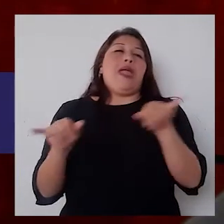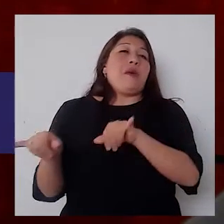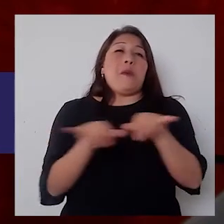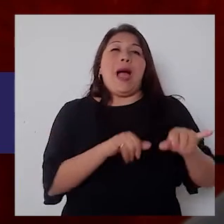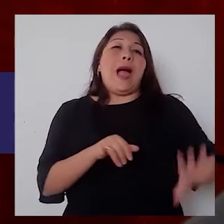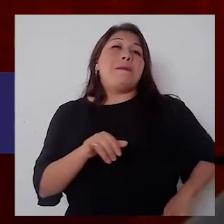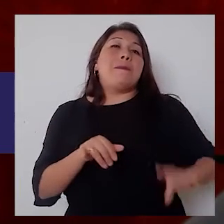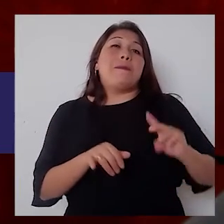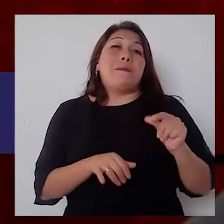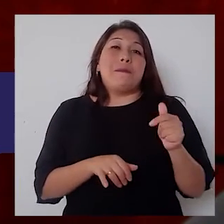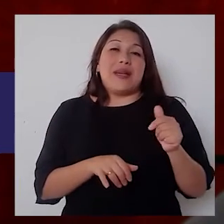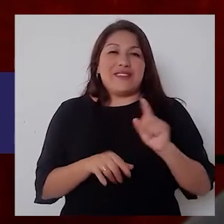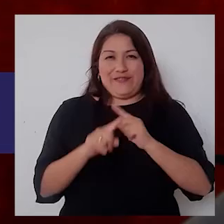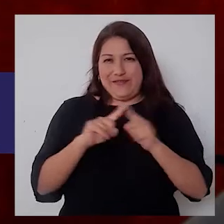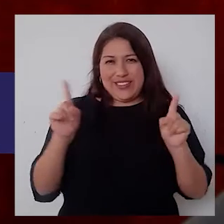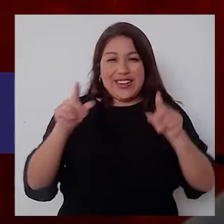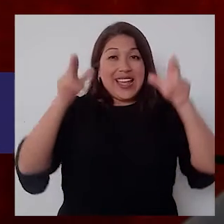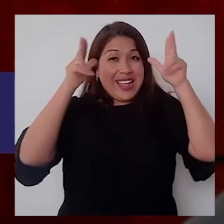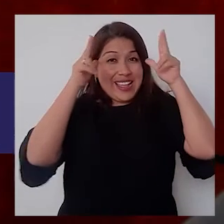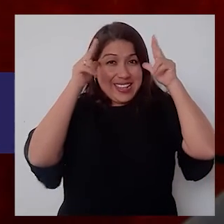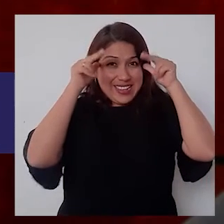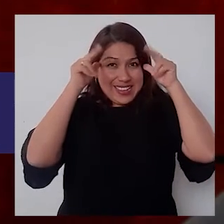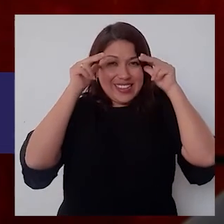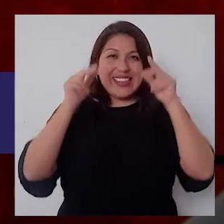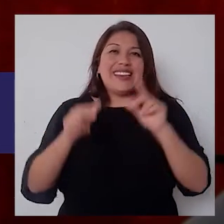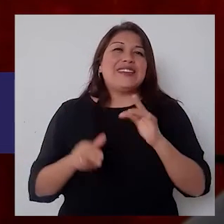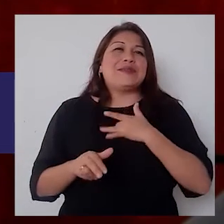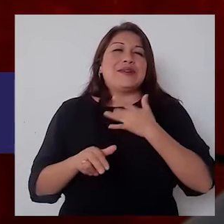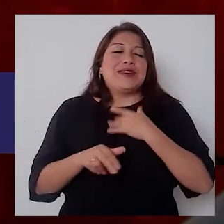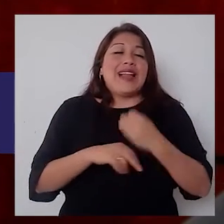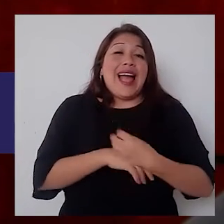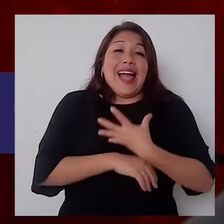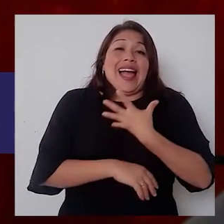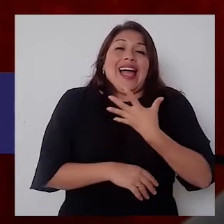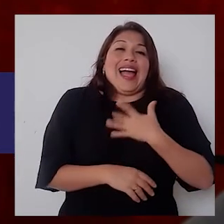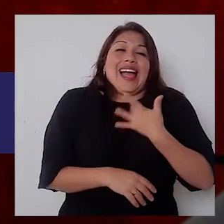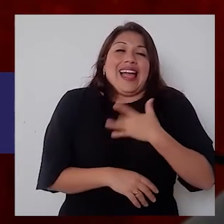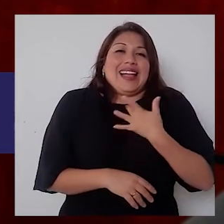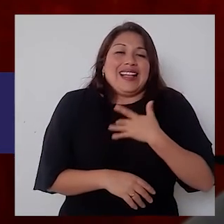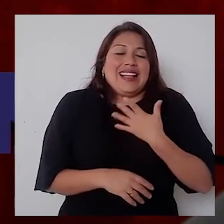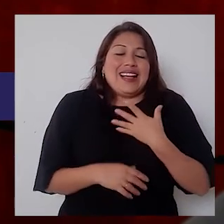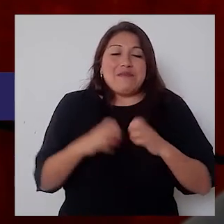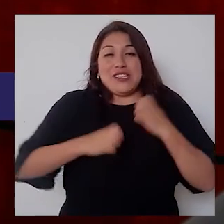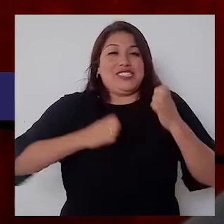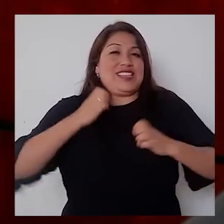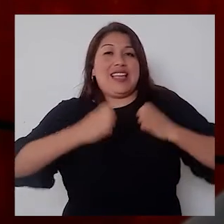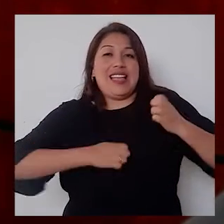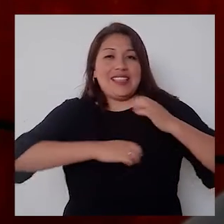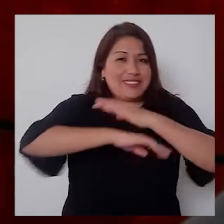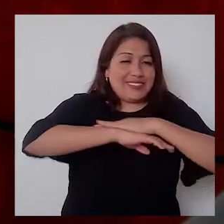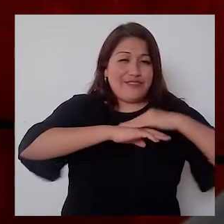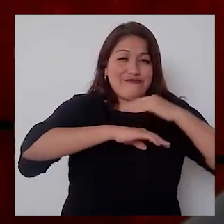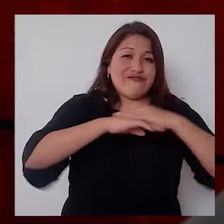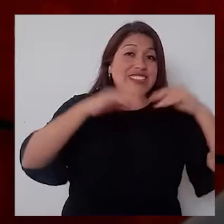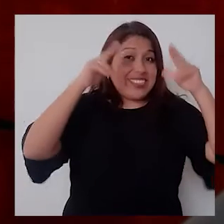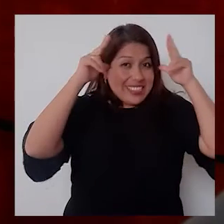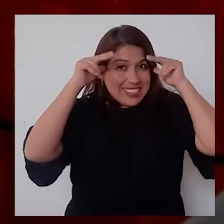perro que un caballito, Acariciar un caballito es algo mucho más emocionante porque es un animal poco común, ¿no?